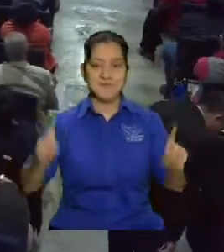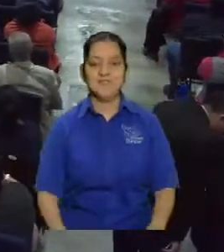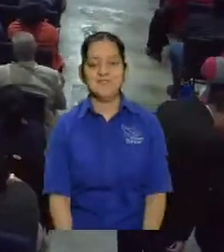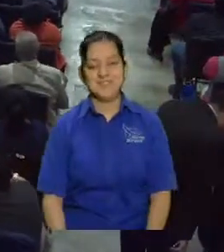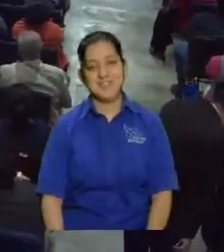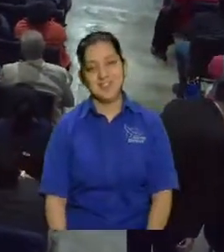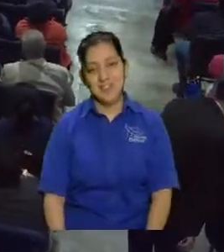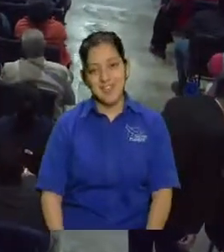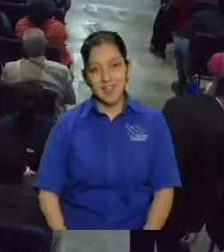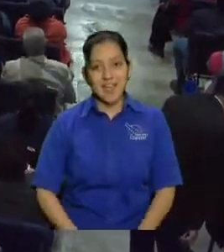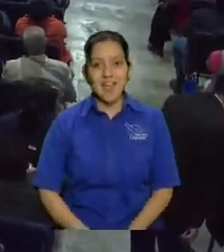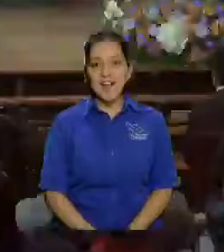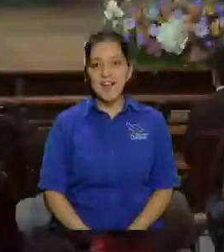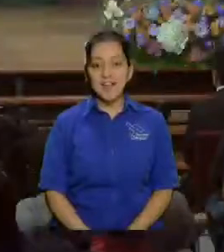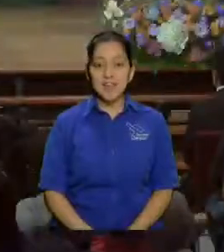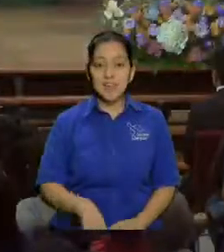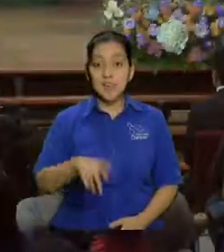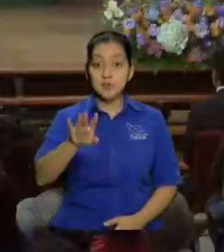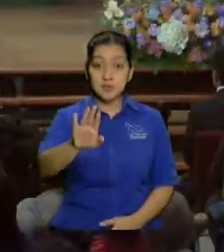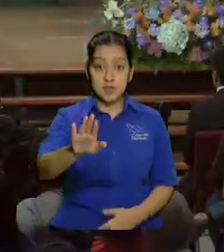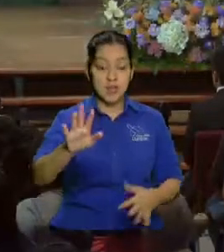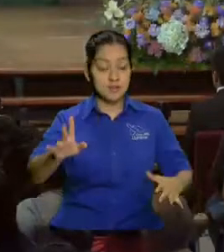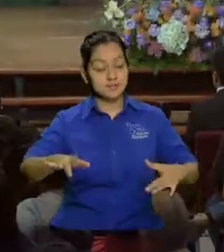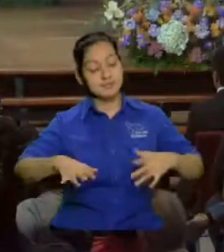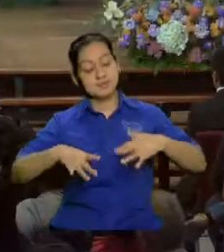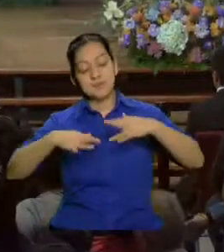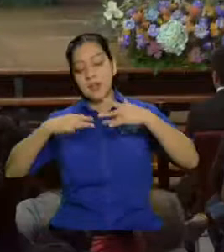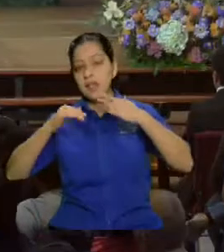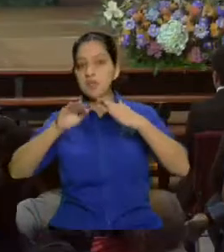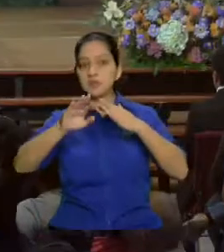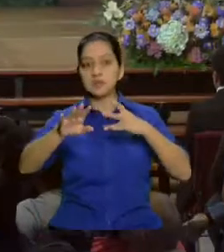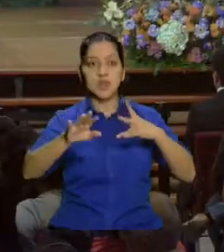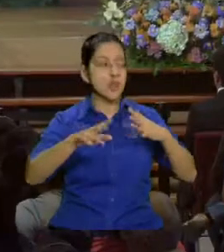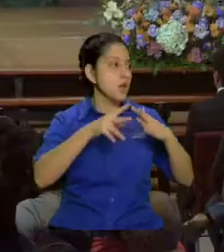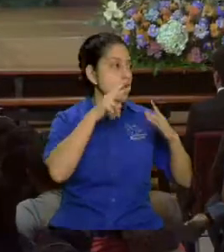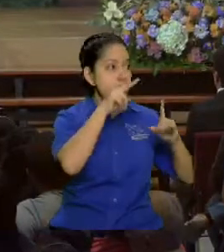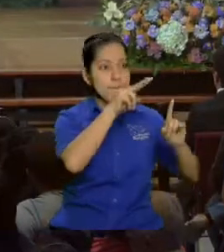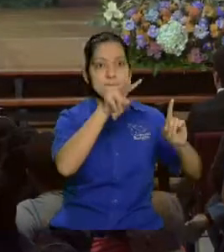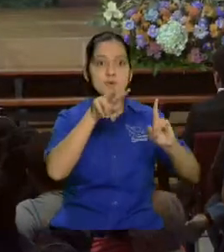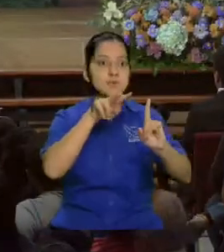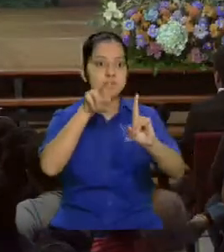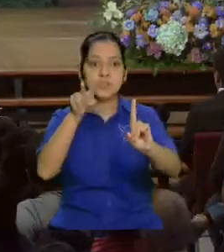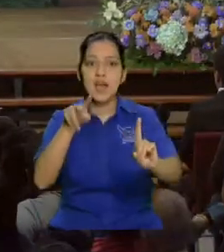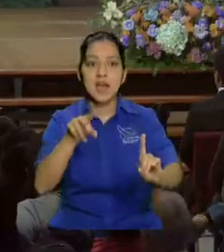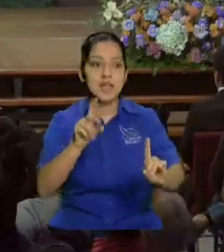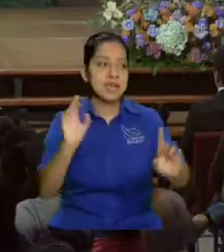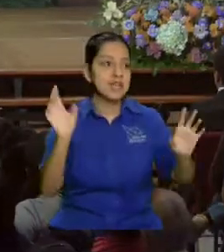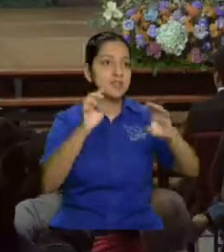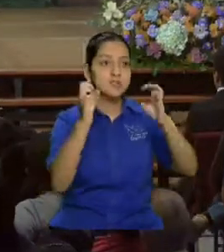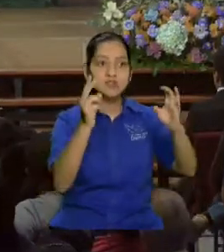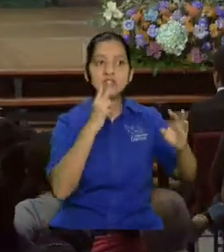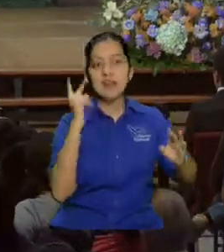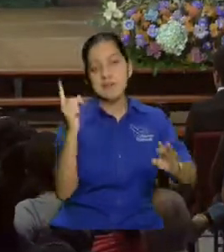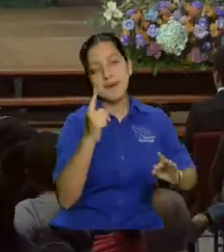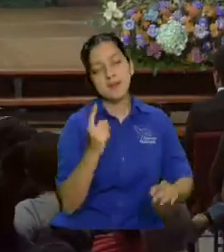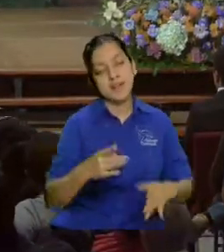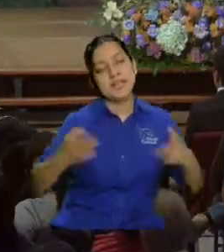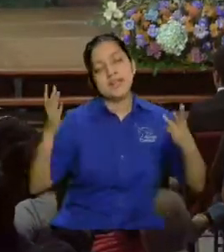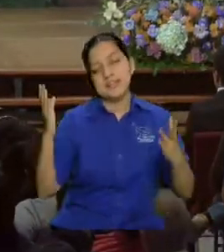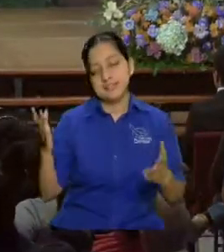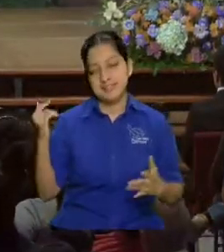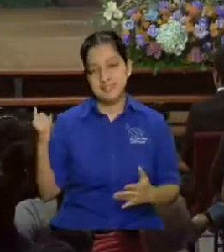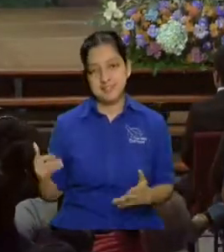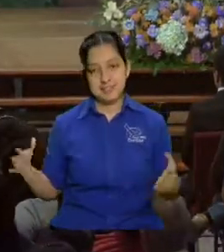repente siente el olor y empieza a buscar al novio y es un hermano que por cierto ya está casado